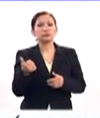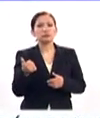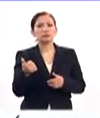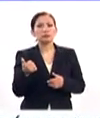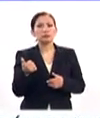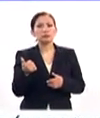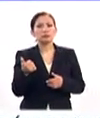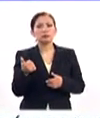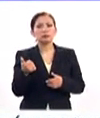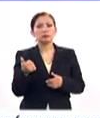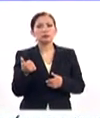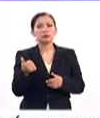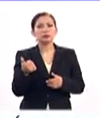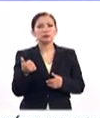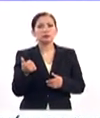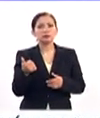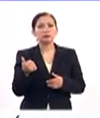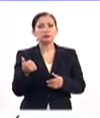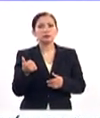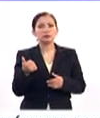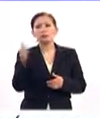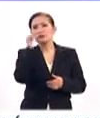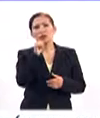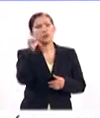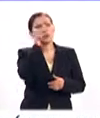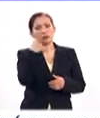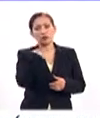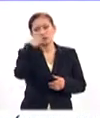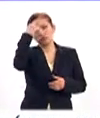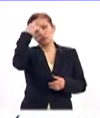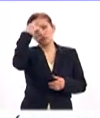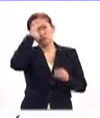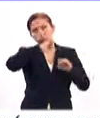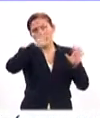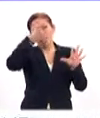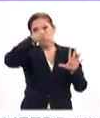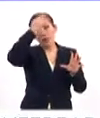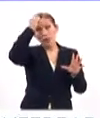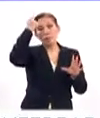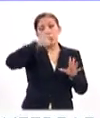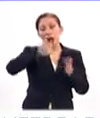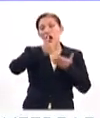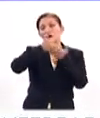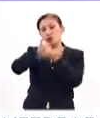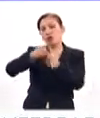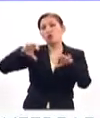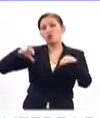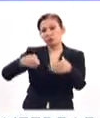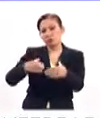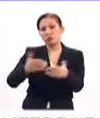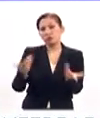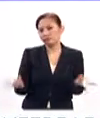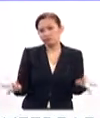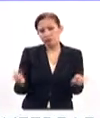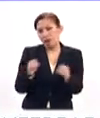pues, siempre he tenido muy claro que lo que estoy aprendiendo es para contribuir a la comunidad.